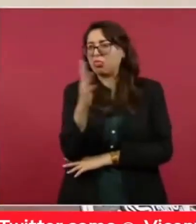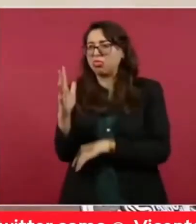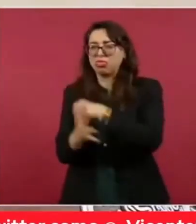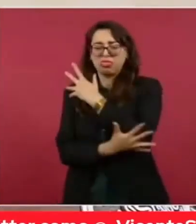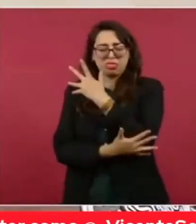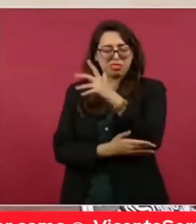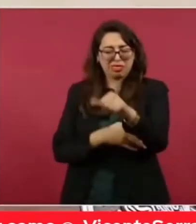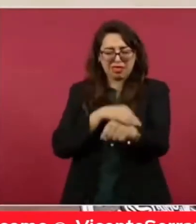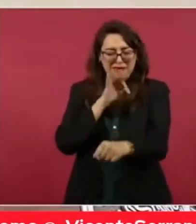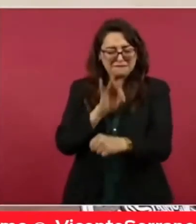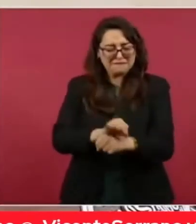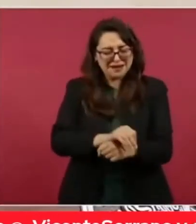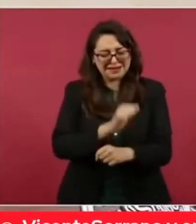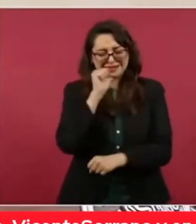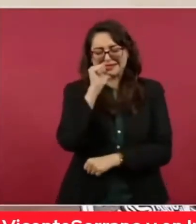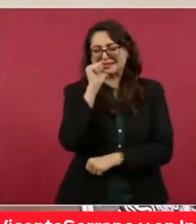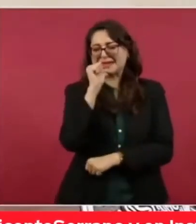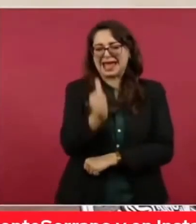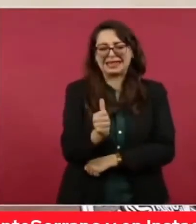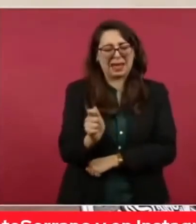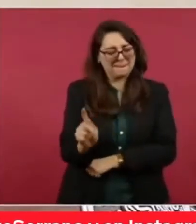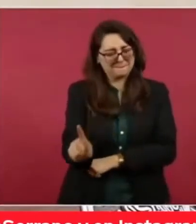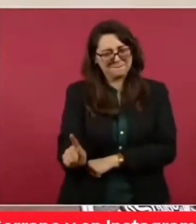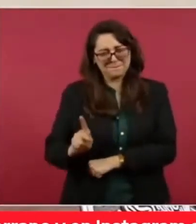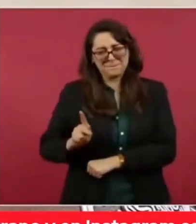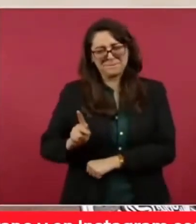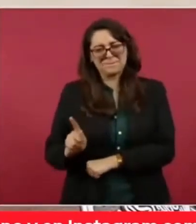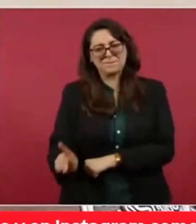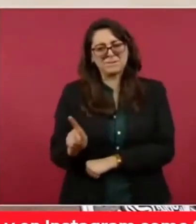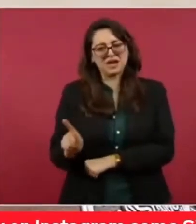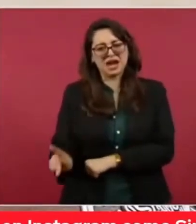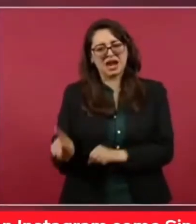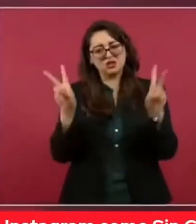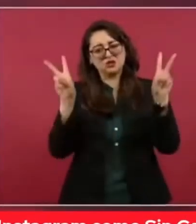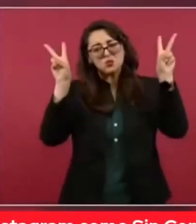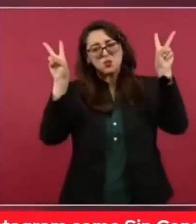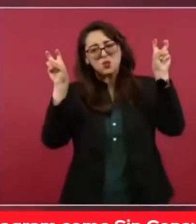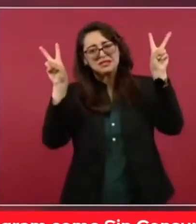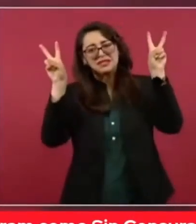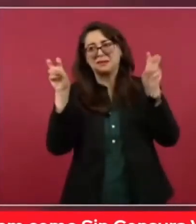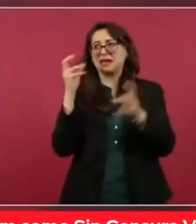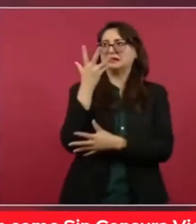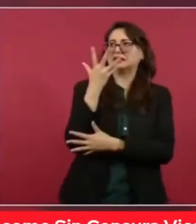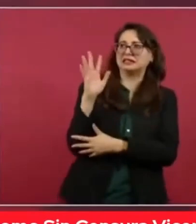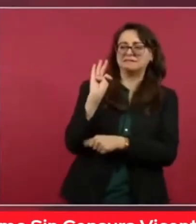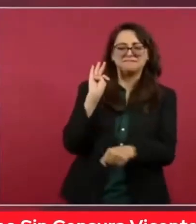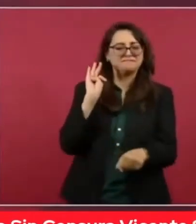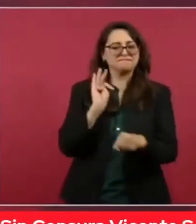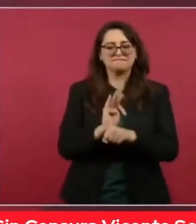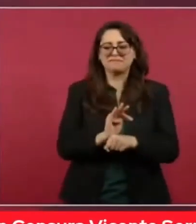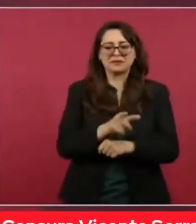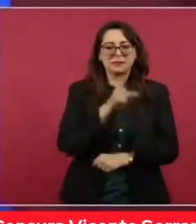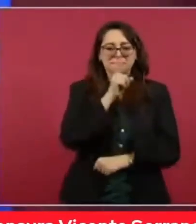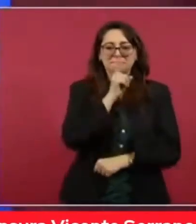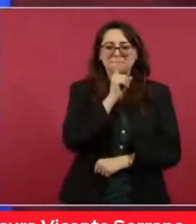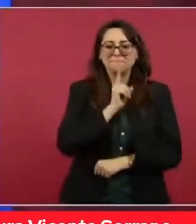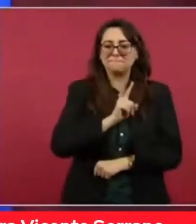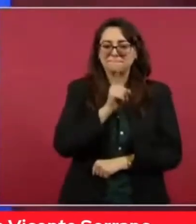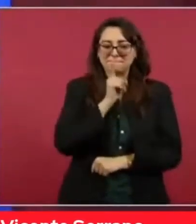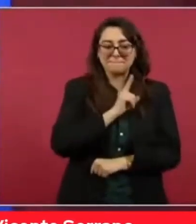de las organizaciones supuestamente ambientalistas, y los que los